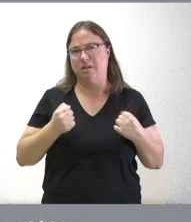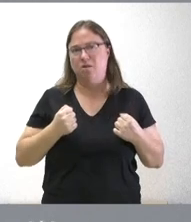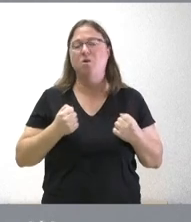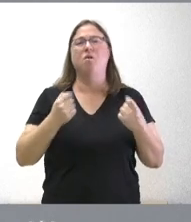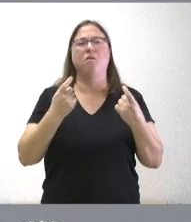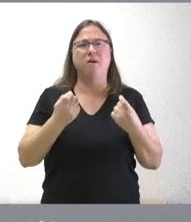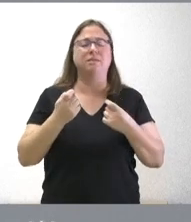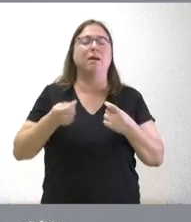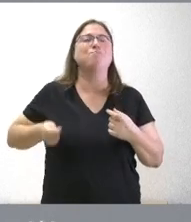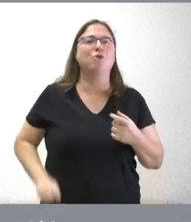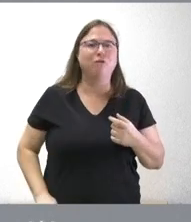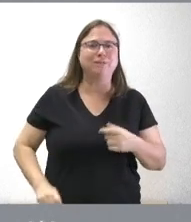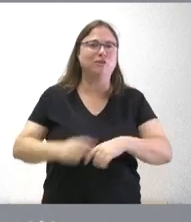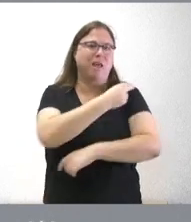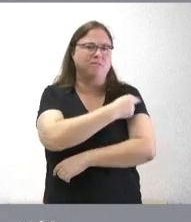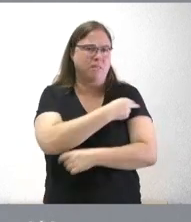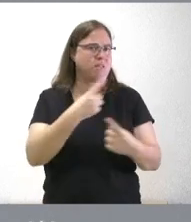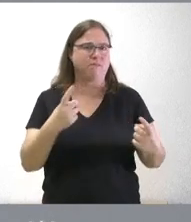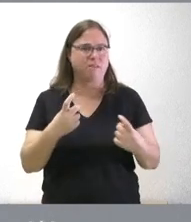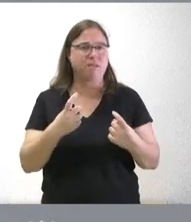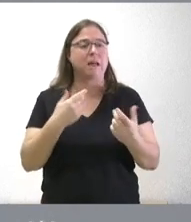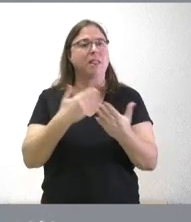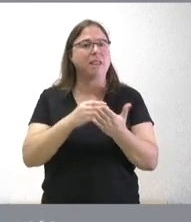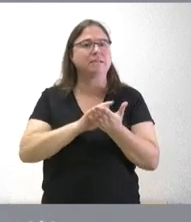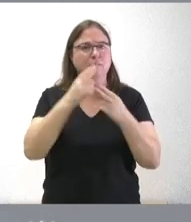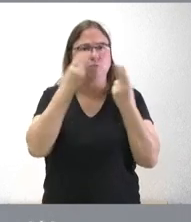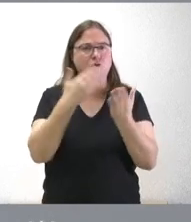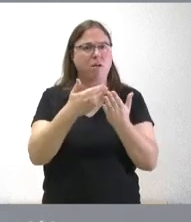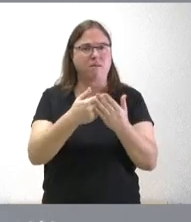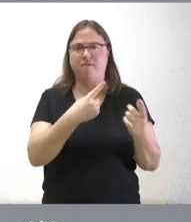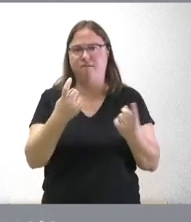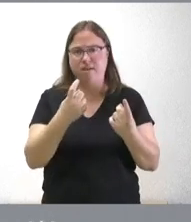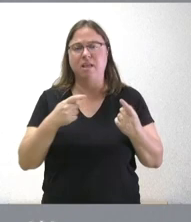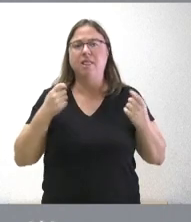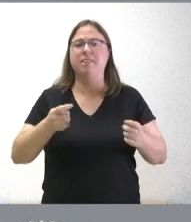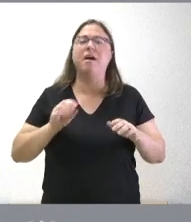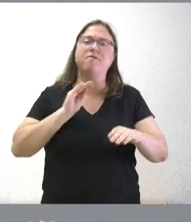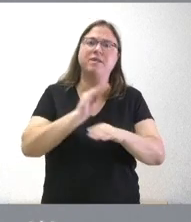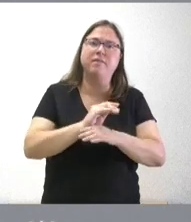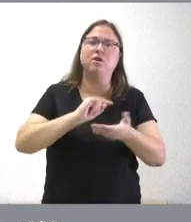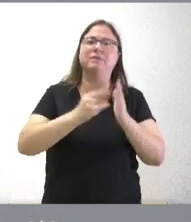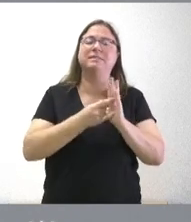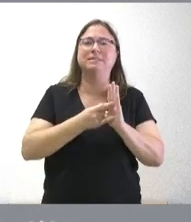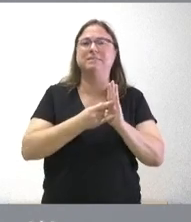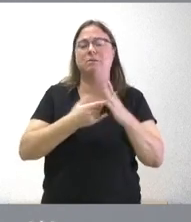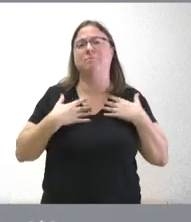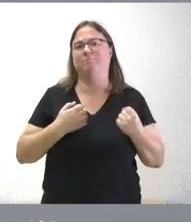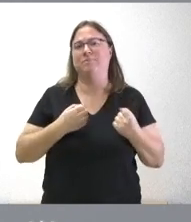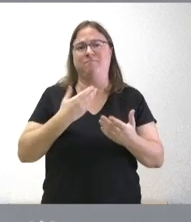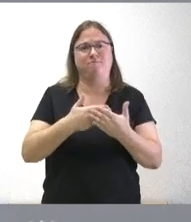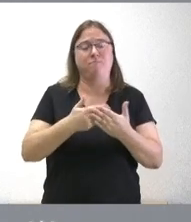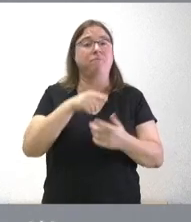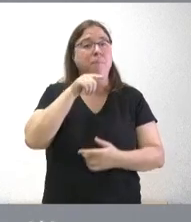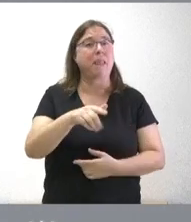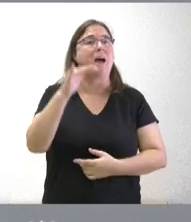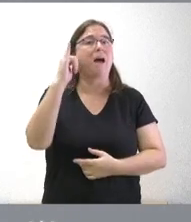profesionales sanitarios que es necesario garantizar los servicios públicos que es necesario garantizar la financiación del sistema sanitario y por tanto en torno a esto creo que hay